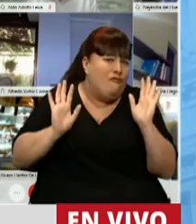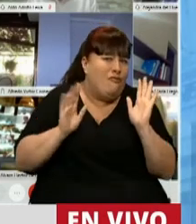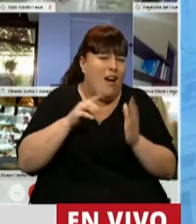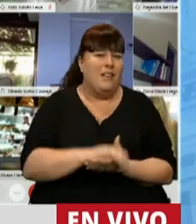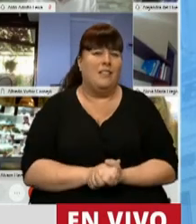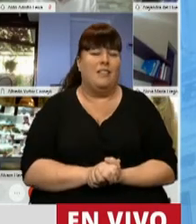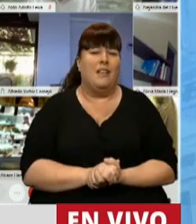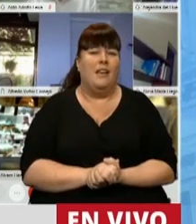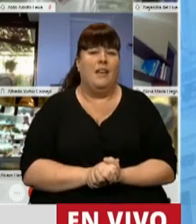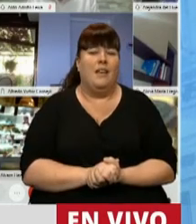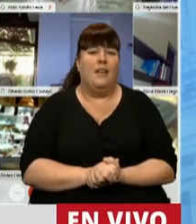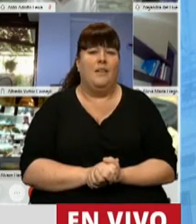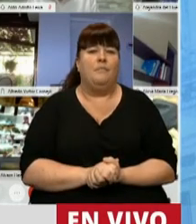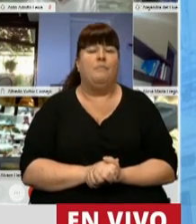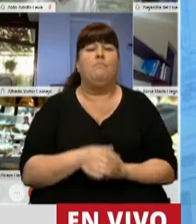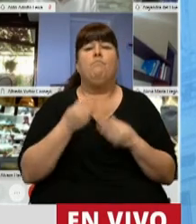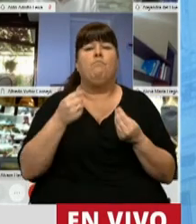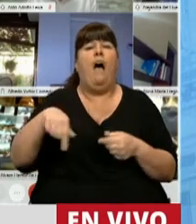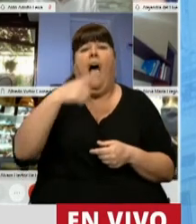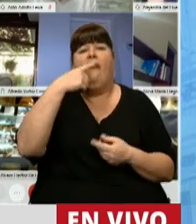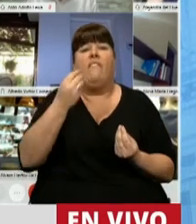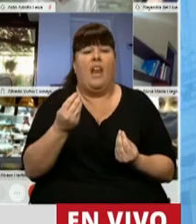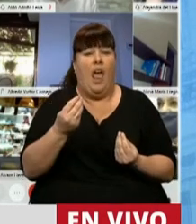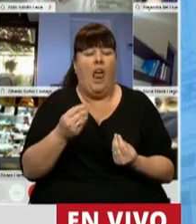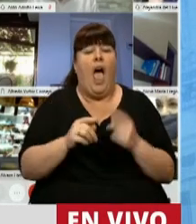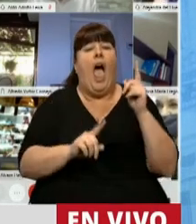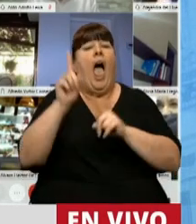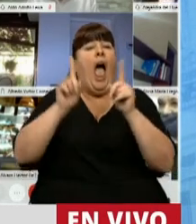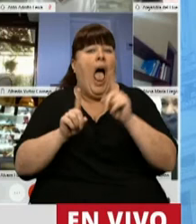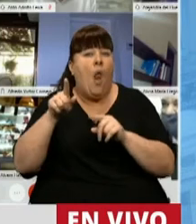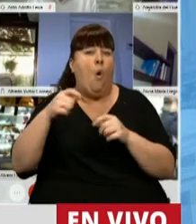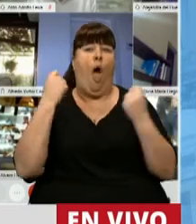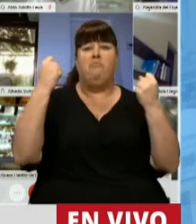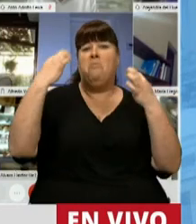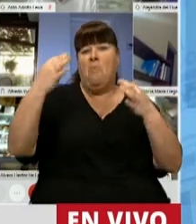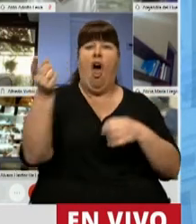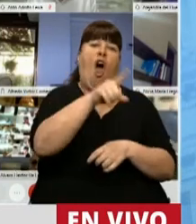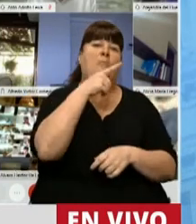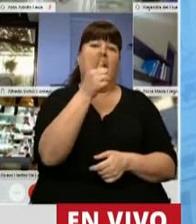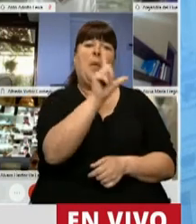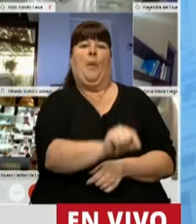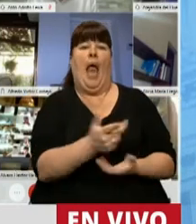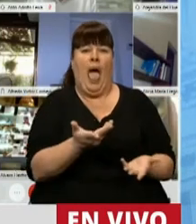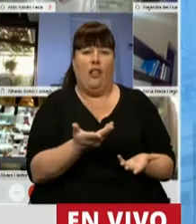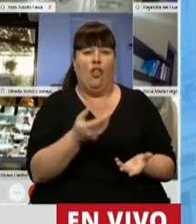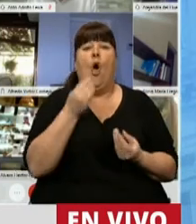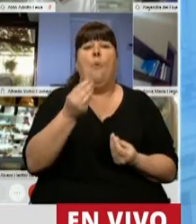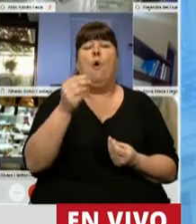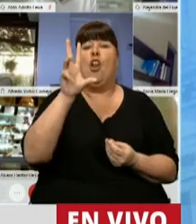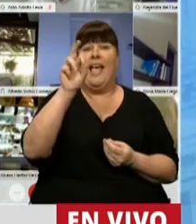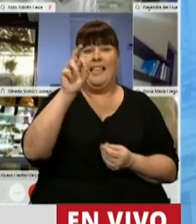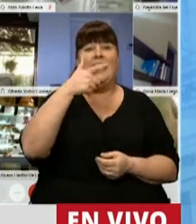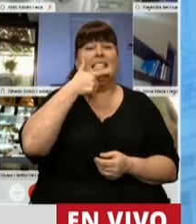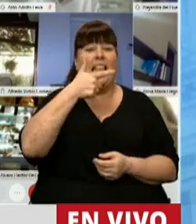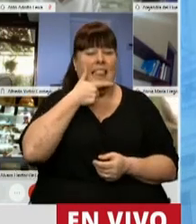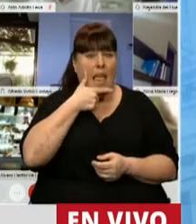cometiendo acá. ¿Qué es lo que estamos logrando? Que algunos sean héroes de primera y otros de segunda, porque a partir del 30